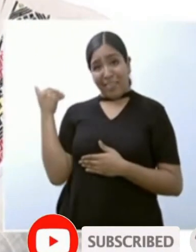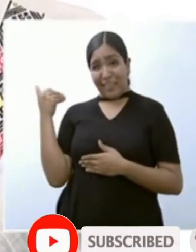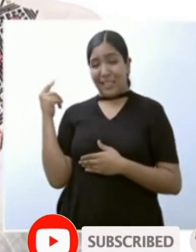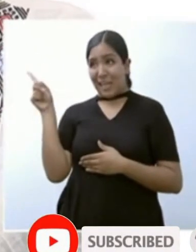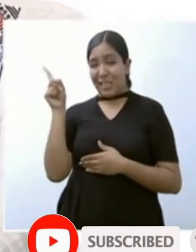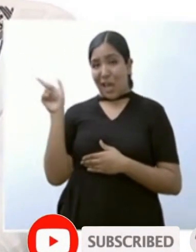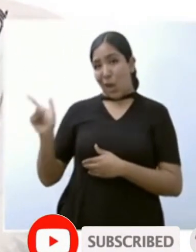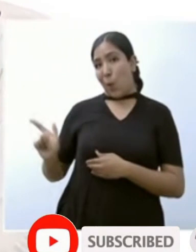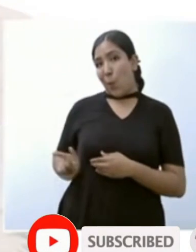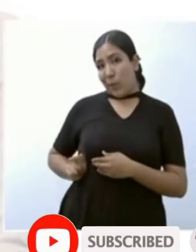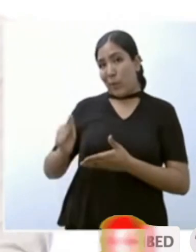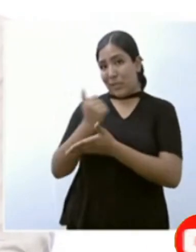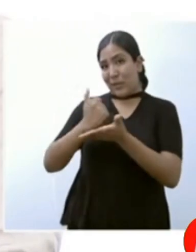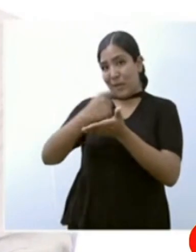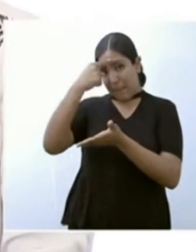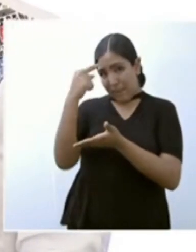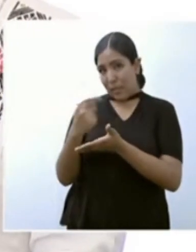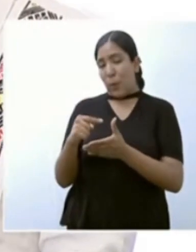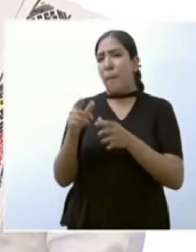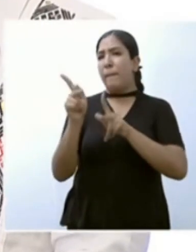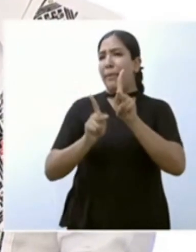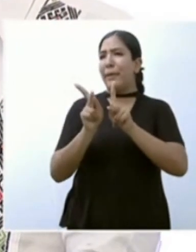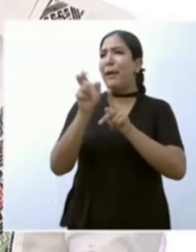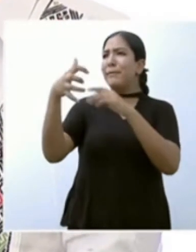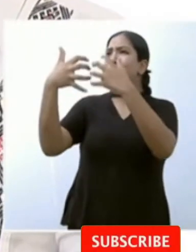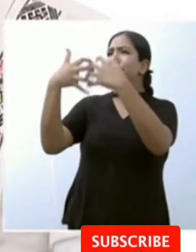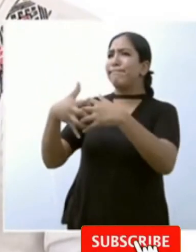solo estamos resolviendo porque